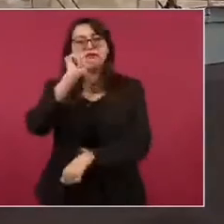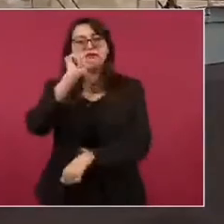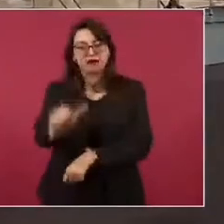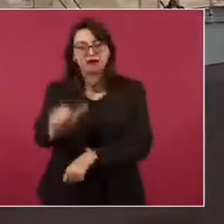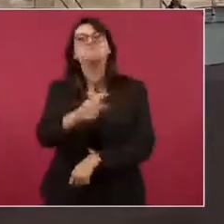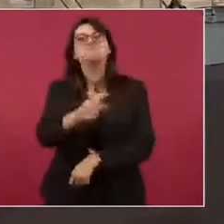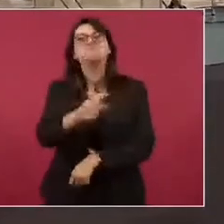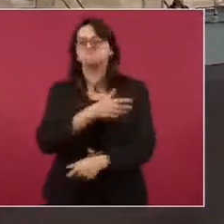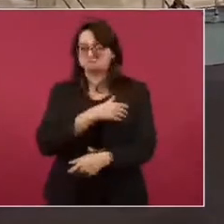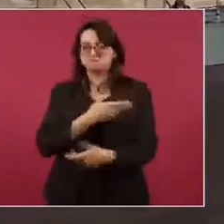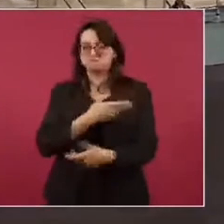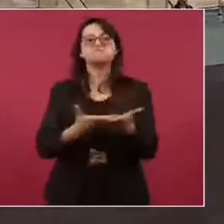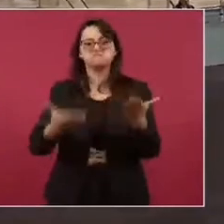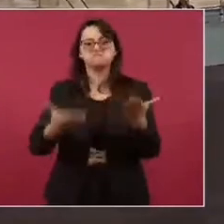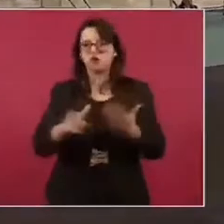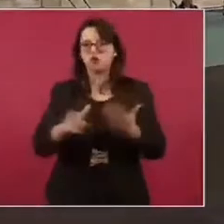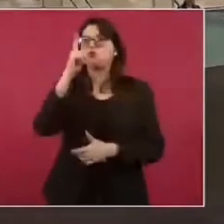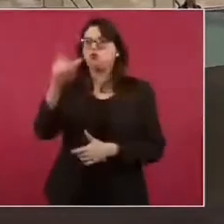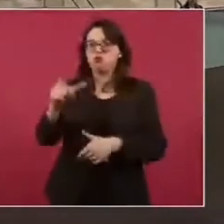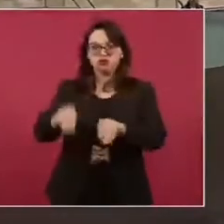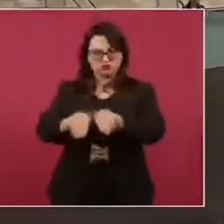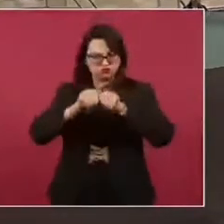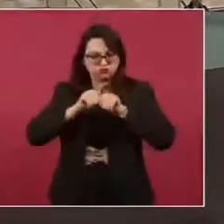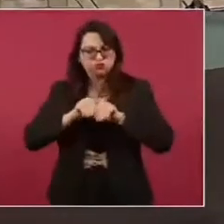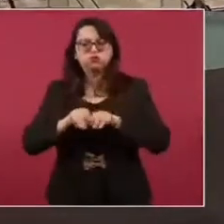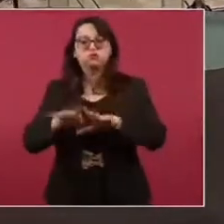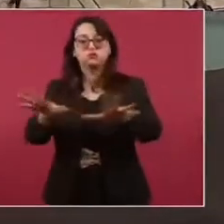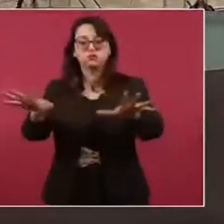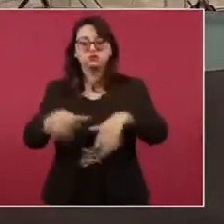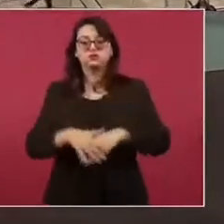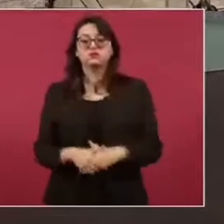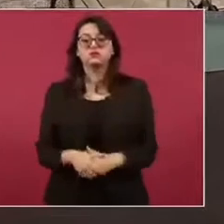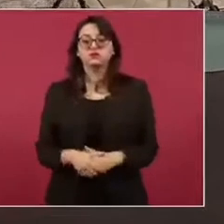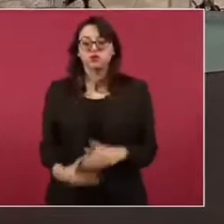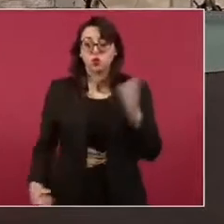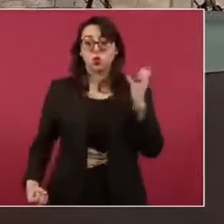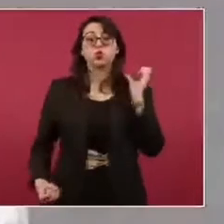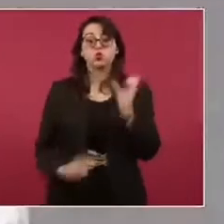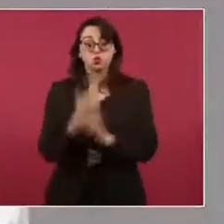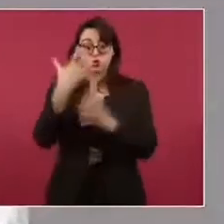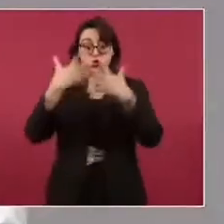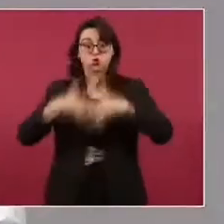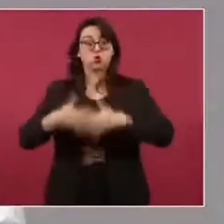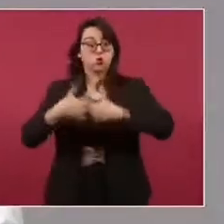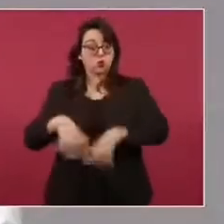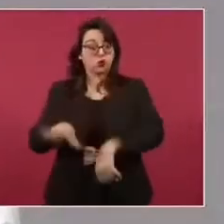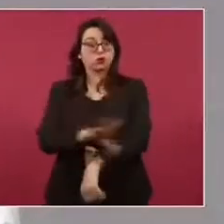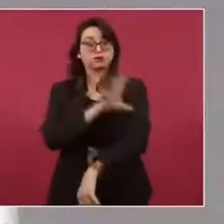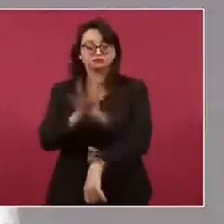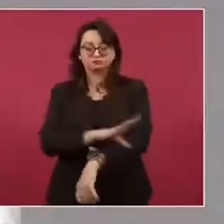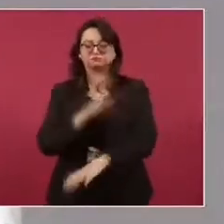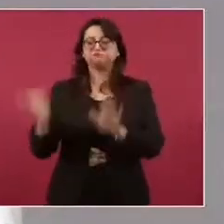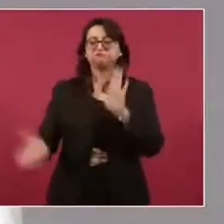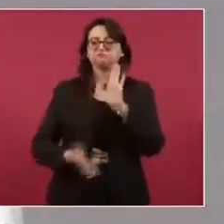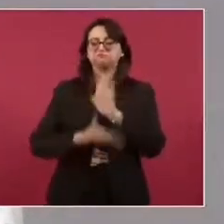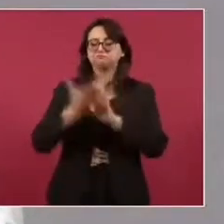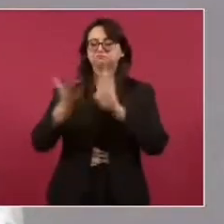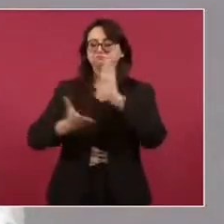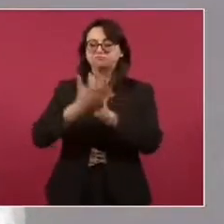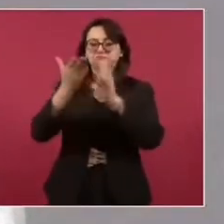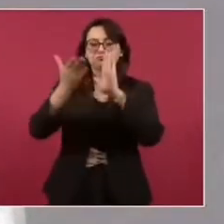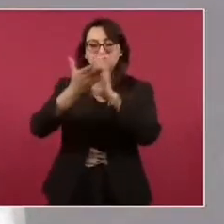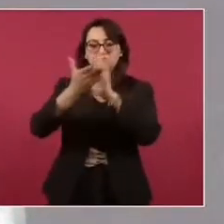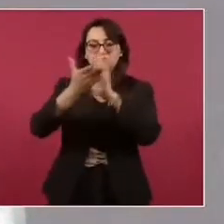Para lograrlo, estamos construyendo nuevas centrales de generación. Se rehabilitan y